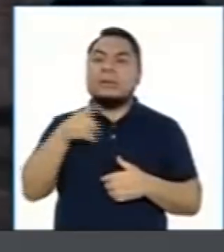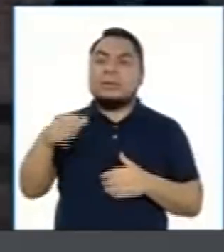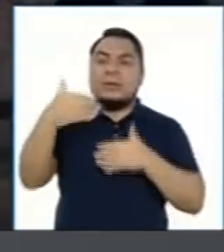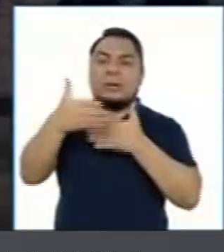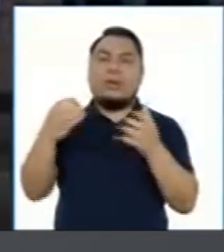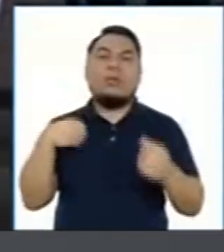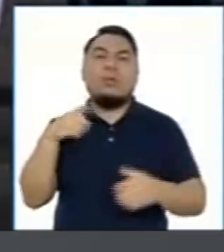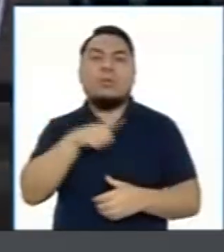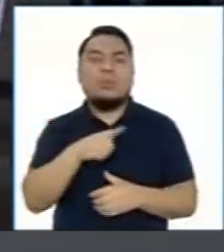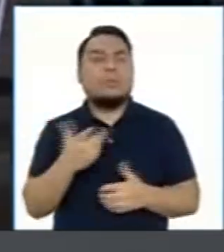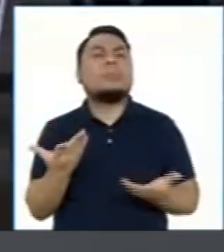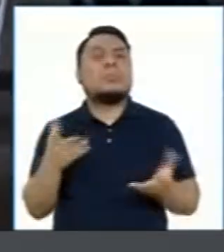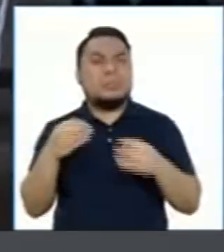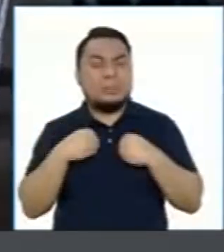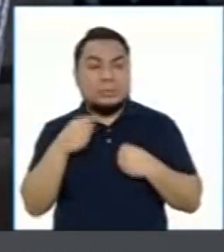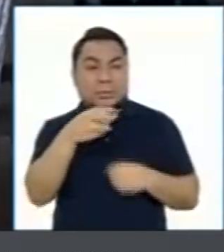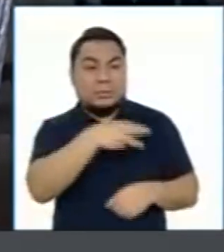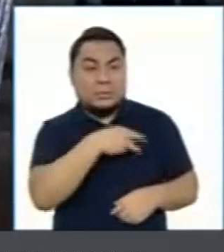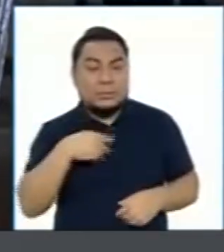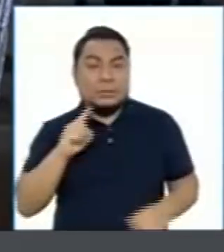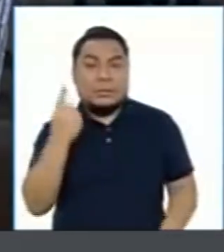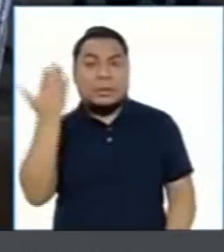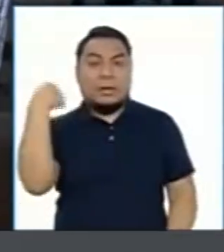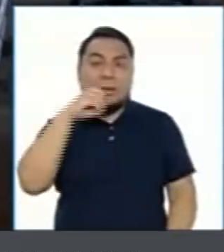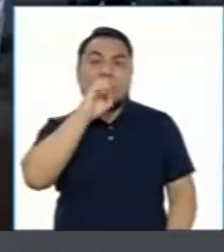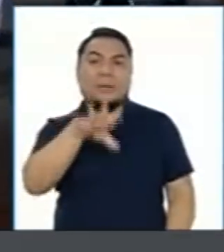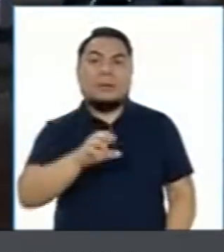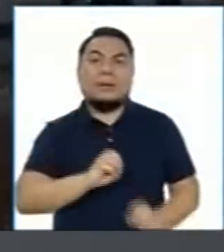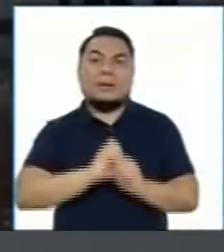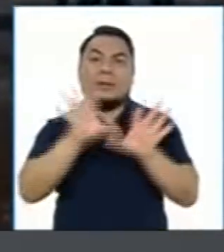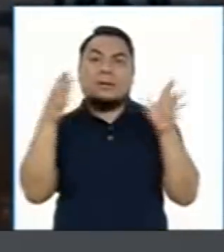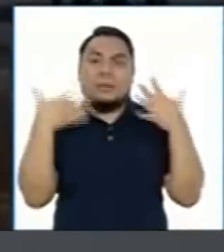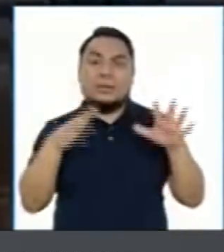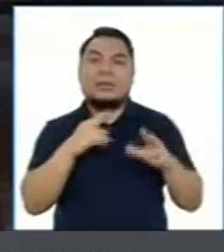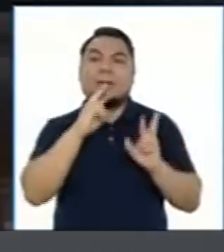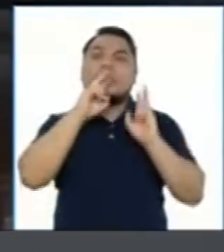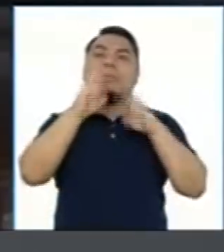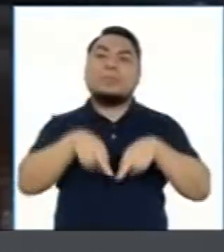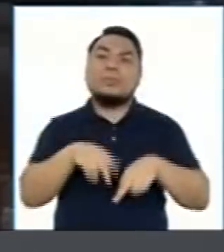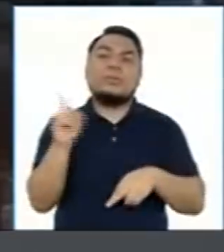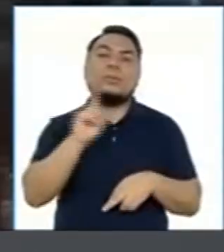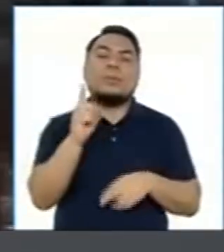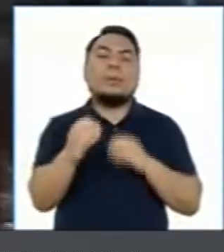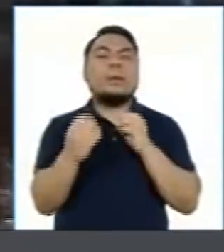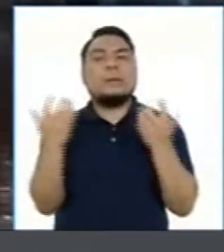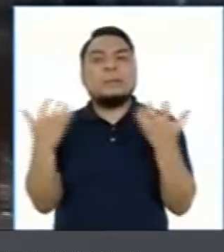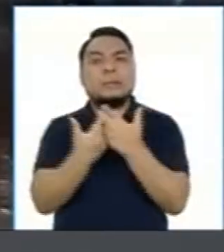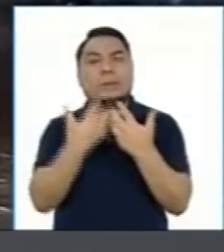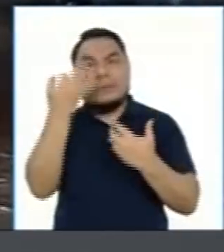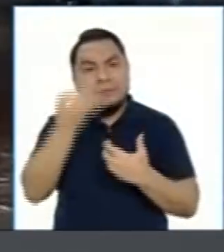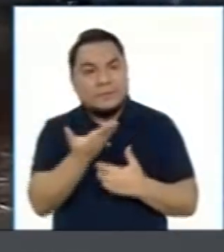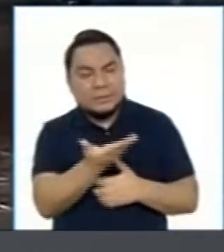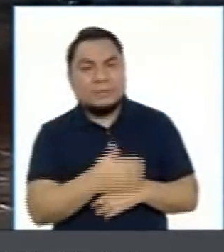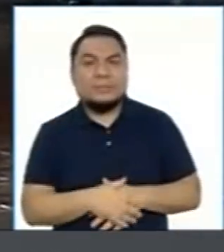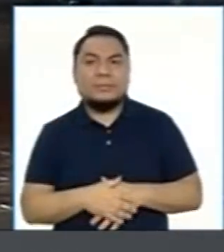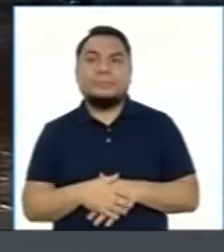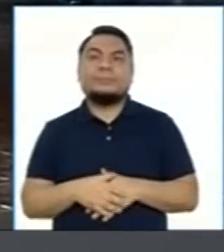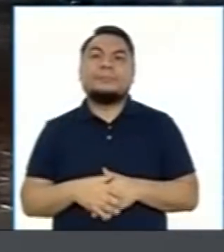los olivos? El ministro dio una versión inicial que claramente resultó que no era ajustada a los hechos.